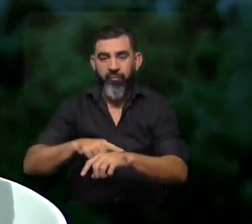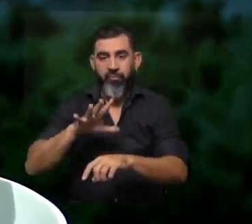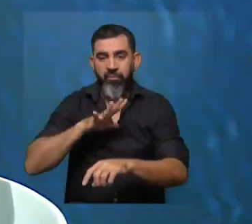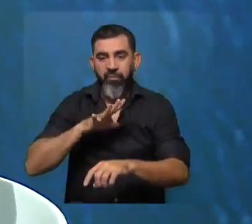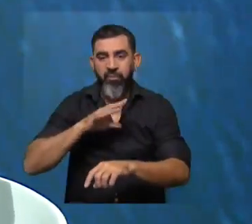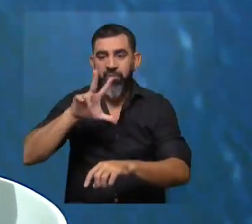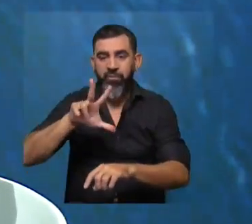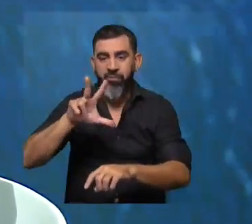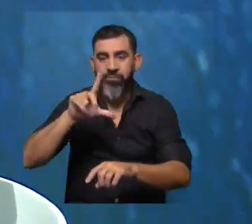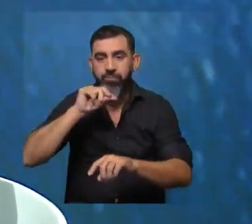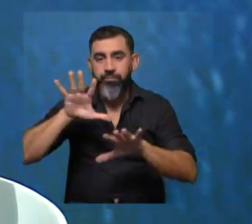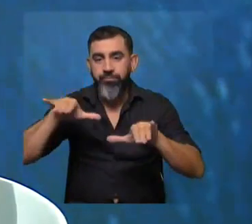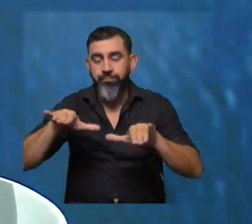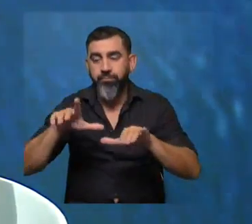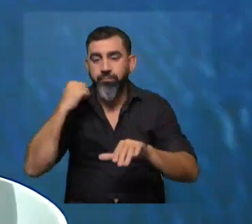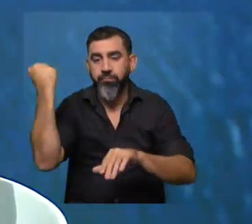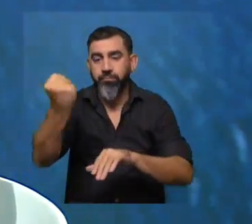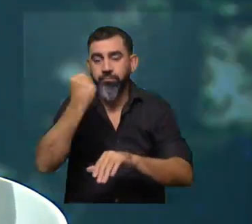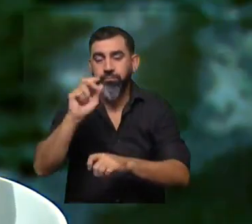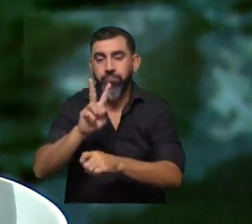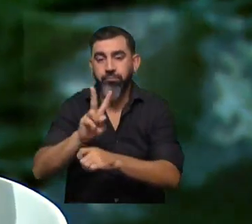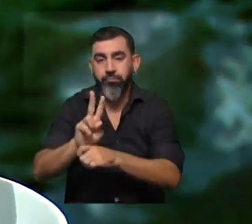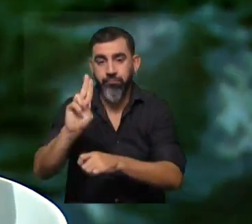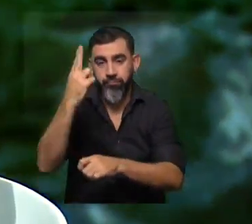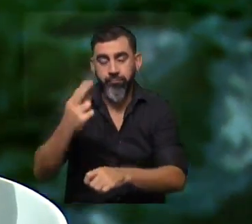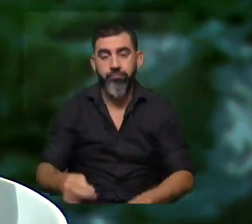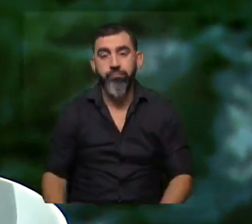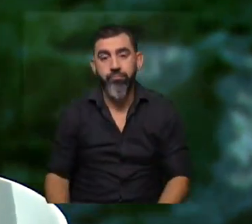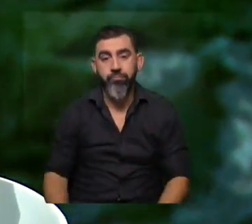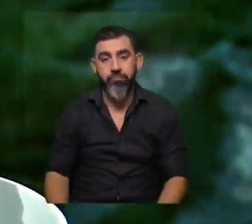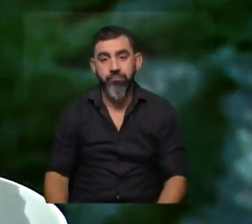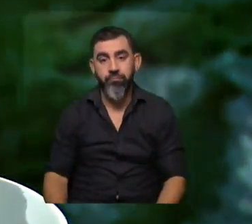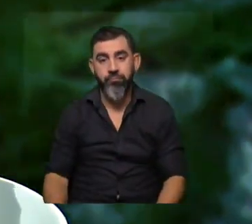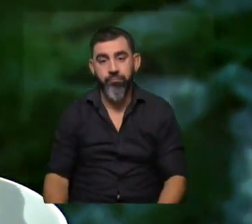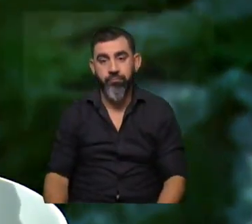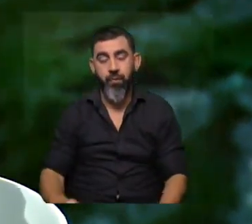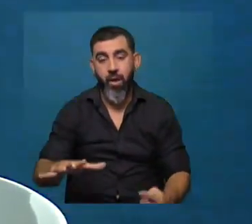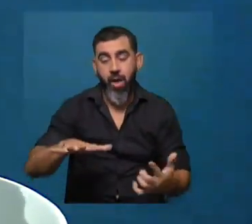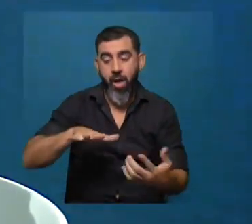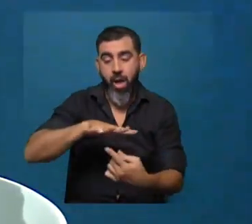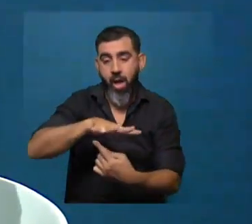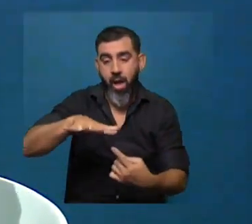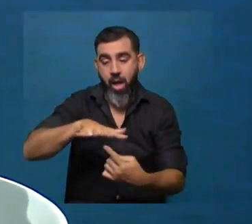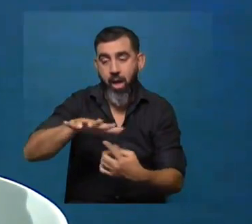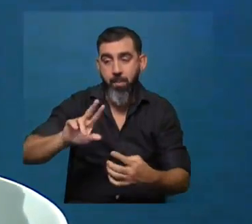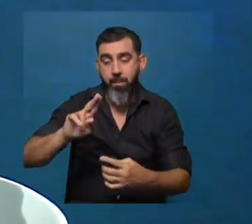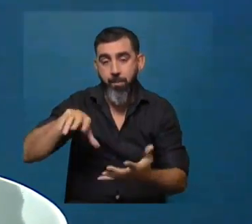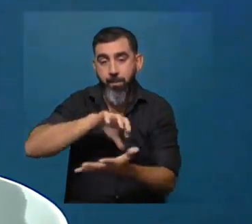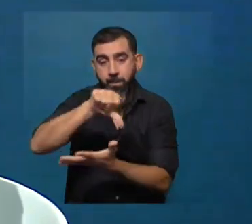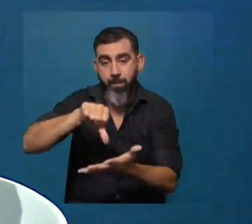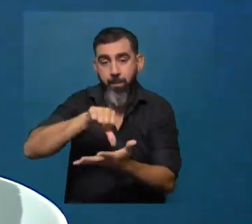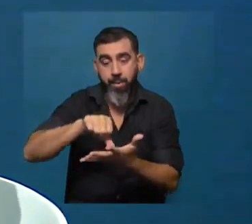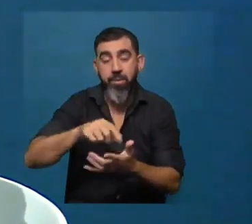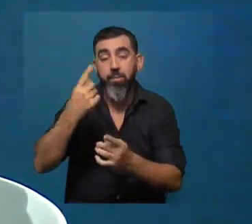se encontraron tres especies que son prioritarias para la conservación en Uruguay y eso habla de cómo los ambientes urbanos pero que tienen la